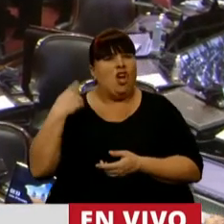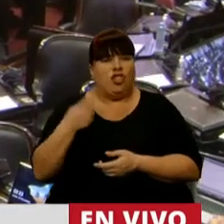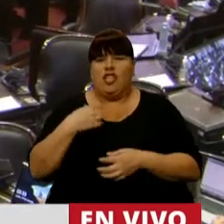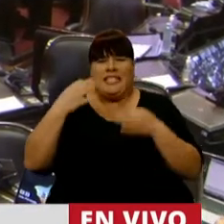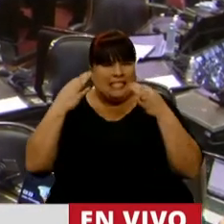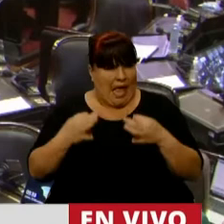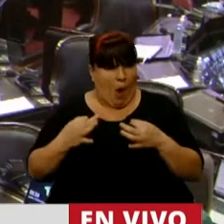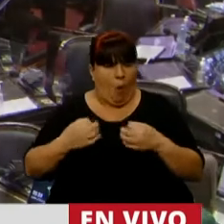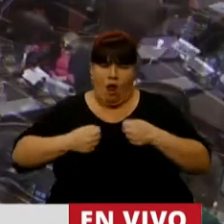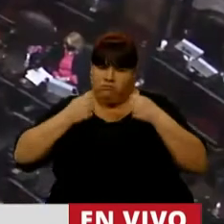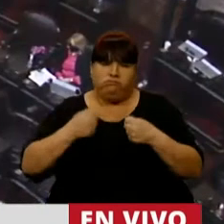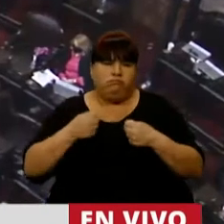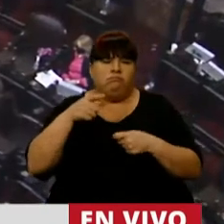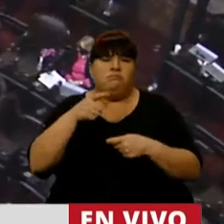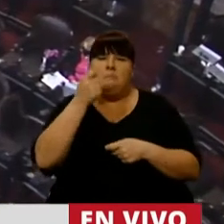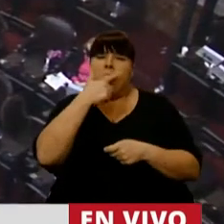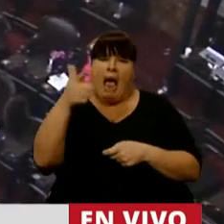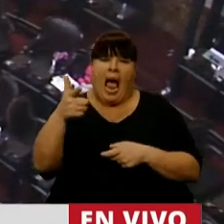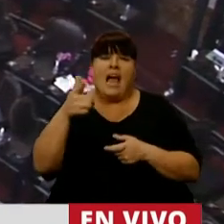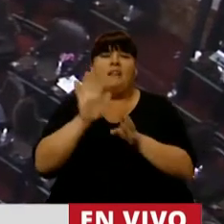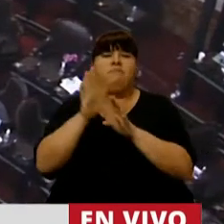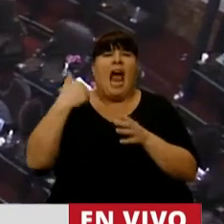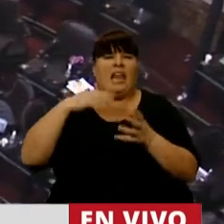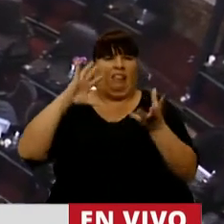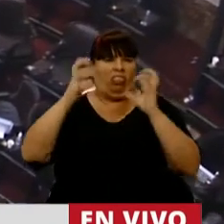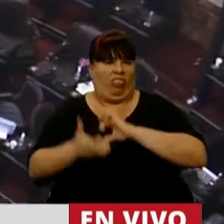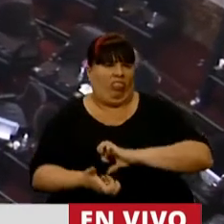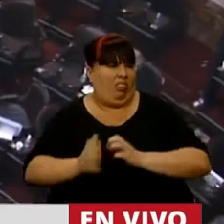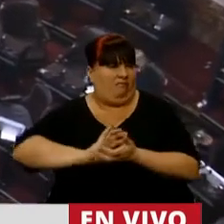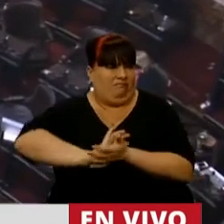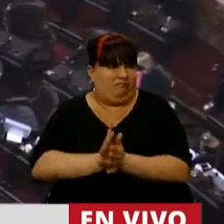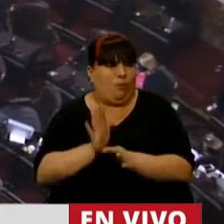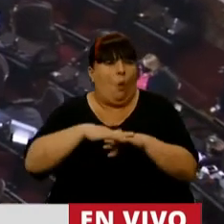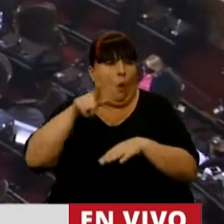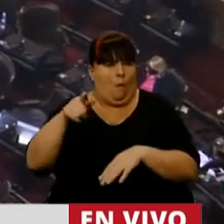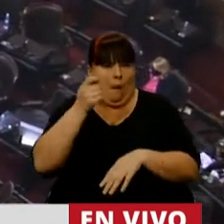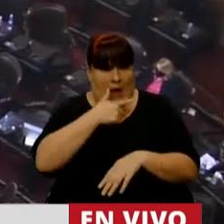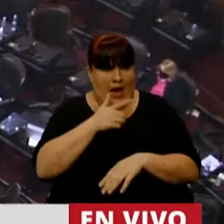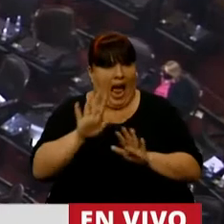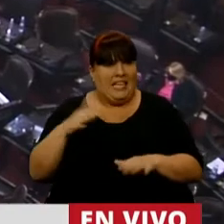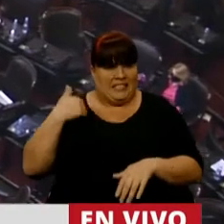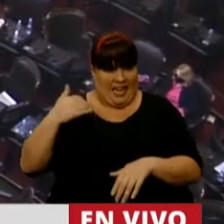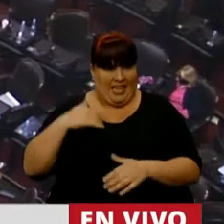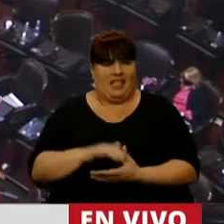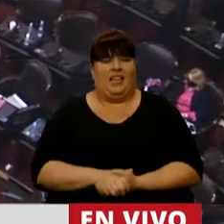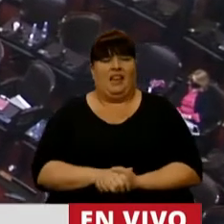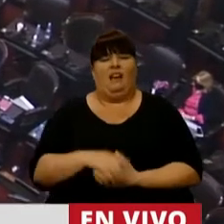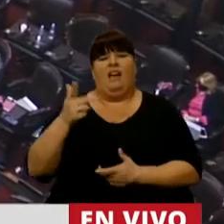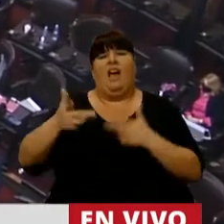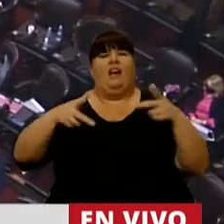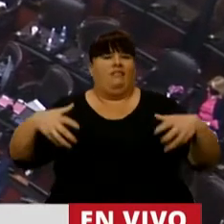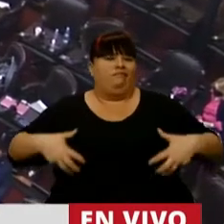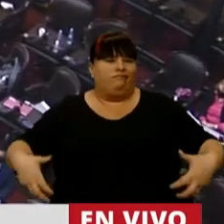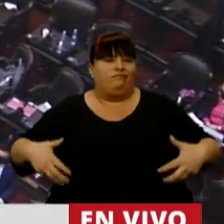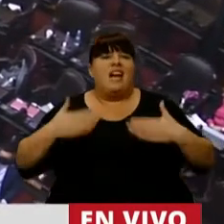seguros y convencidos de que el macrismo dejó tierra arrasada. Así quedó nuestro país. Y se llenaron los